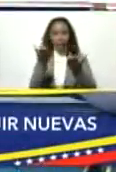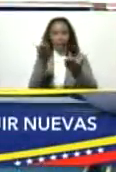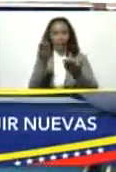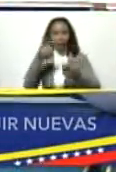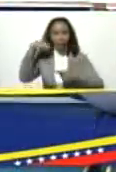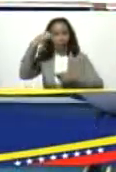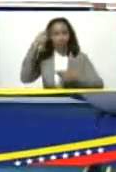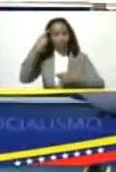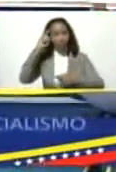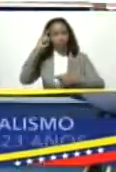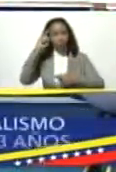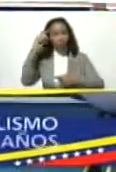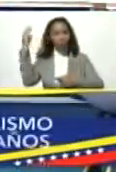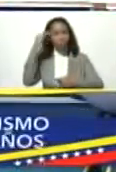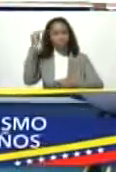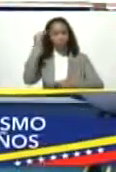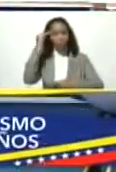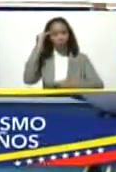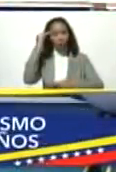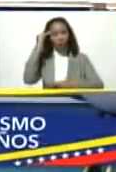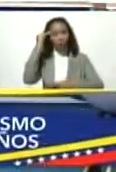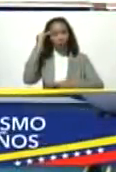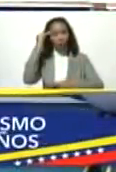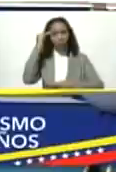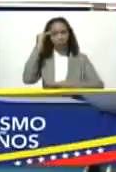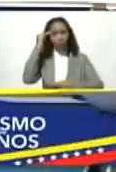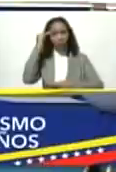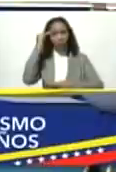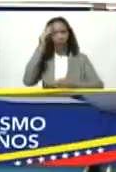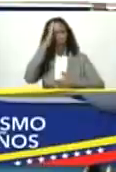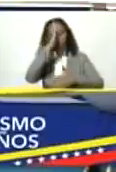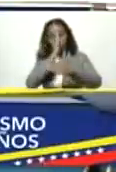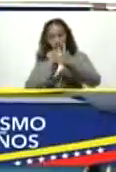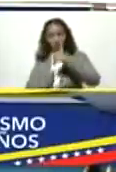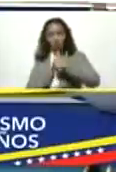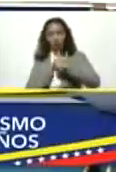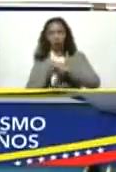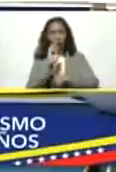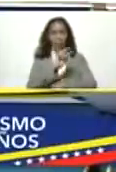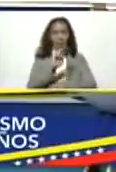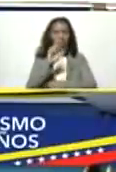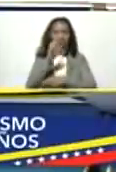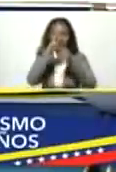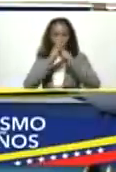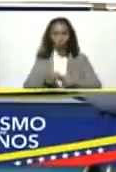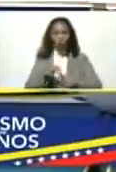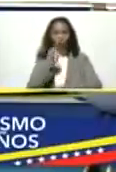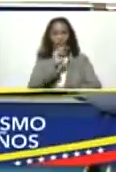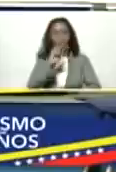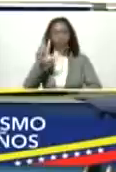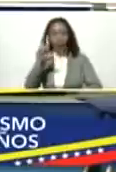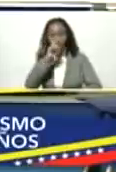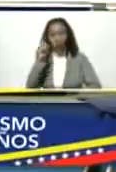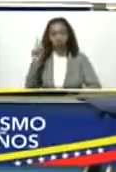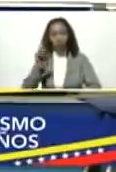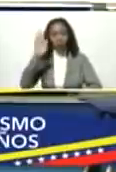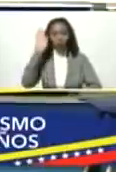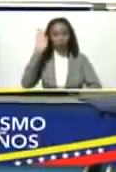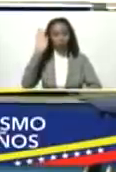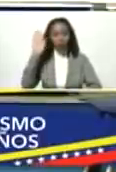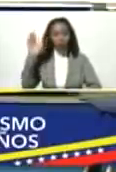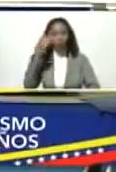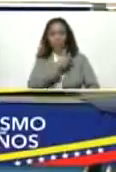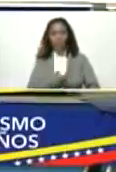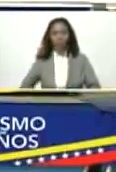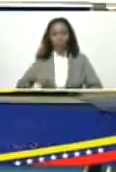de recuerdo y de memoria y de homenaje a los 23 años de la juramentación del comandante Hugo Chávez